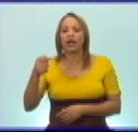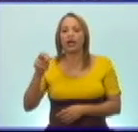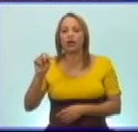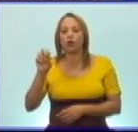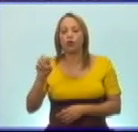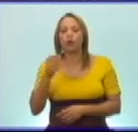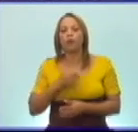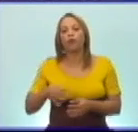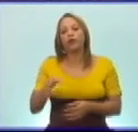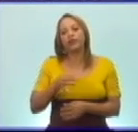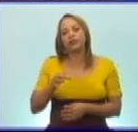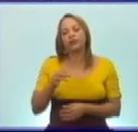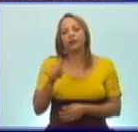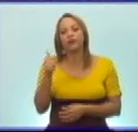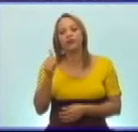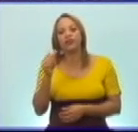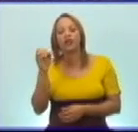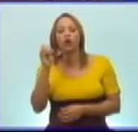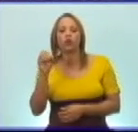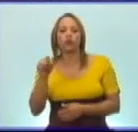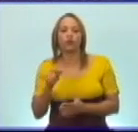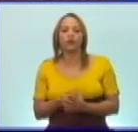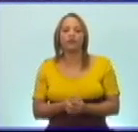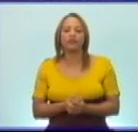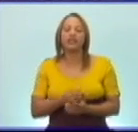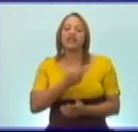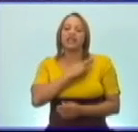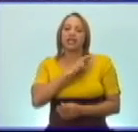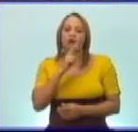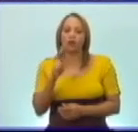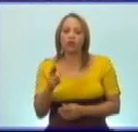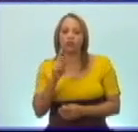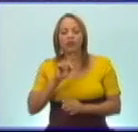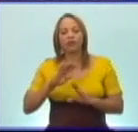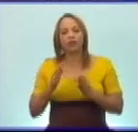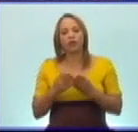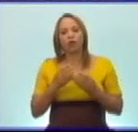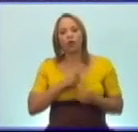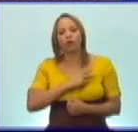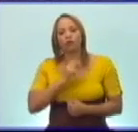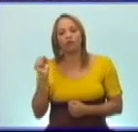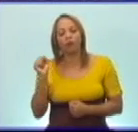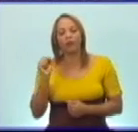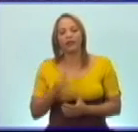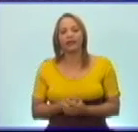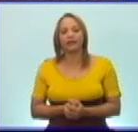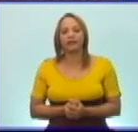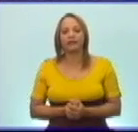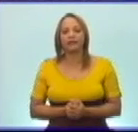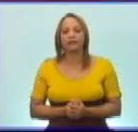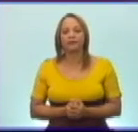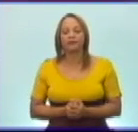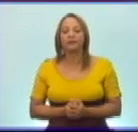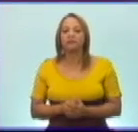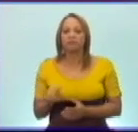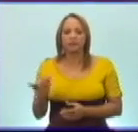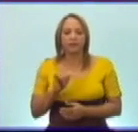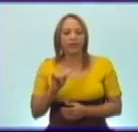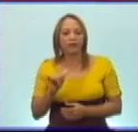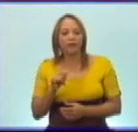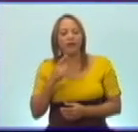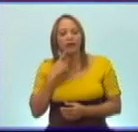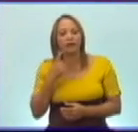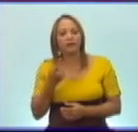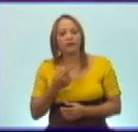Nuestros reconocimientos a esos gloriosos combatientes. También les